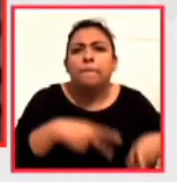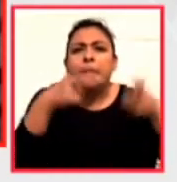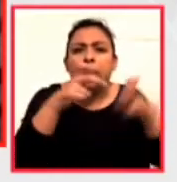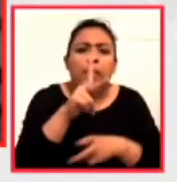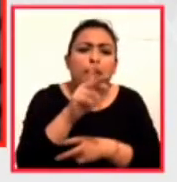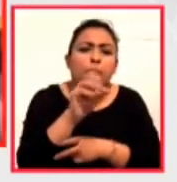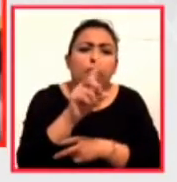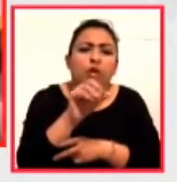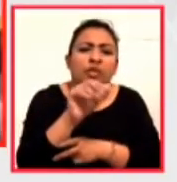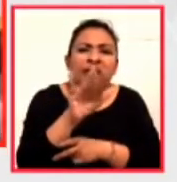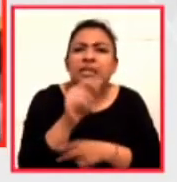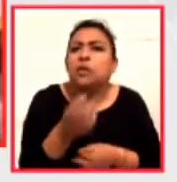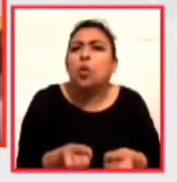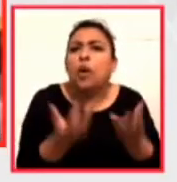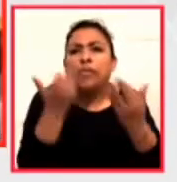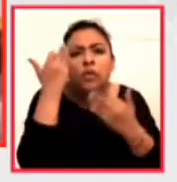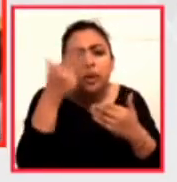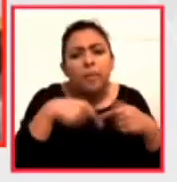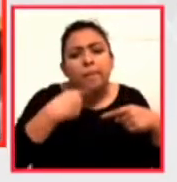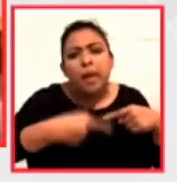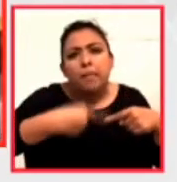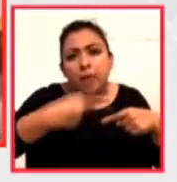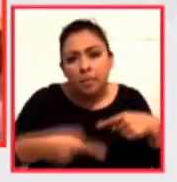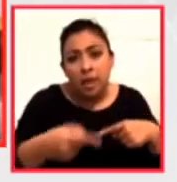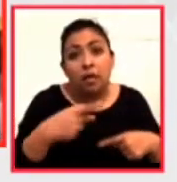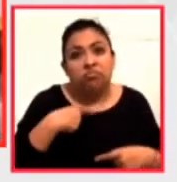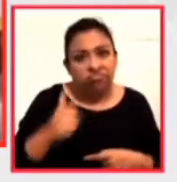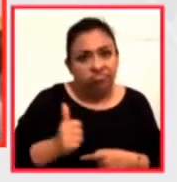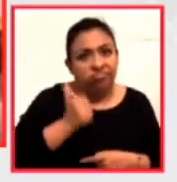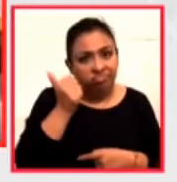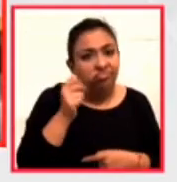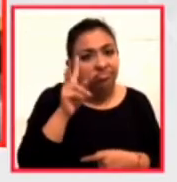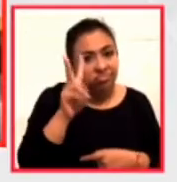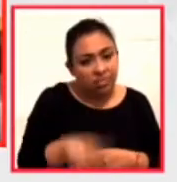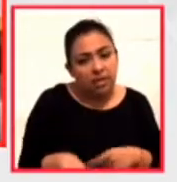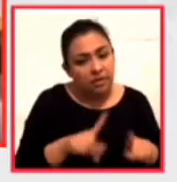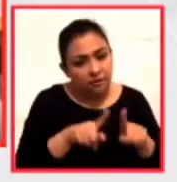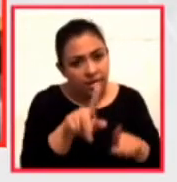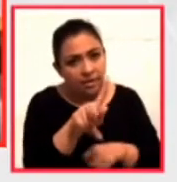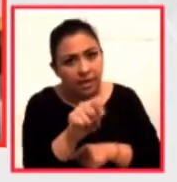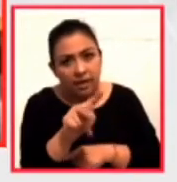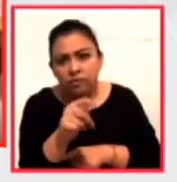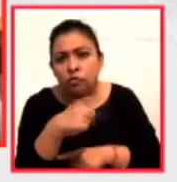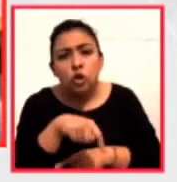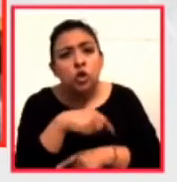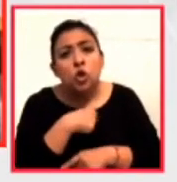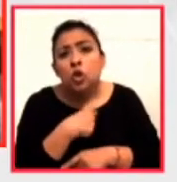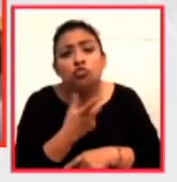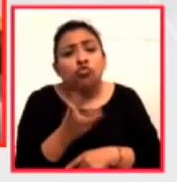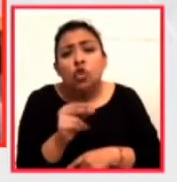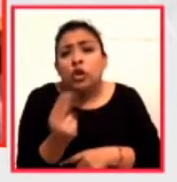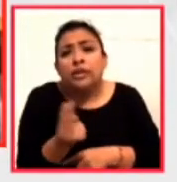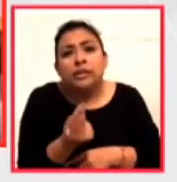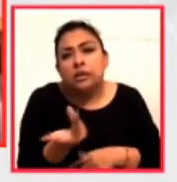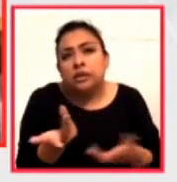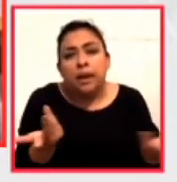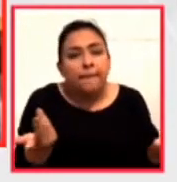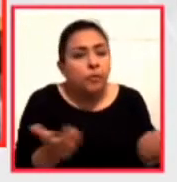nuestro objetivo la ventaja del podcast es que a diferencia de ustedes en la televisión no tenemos que sujetarnos a un